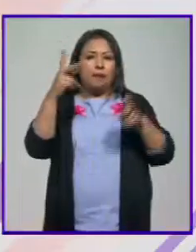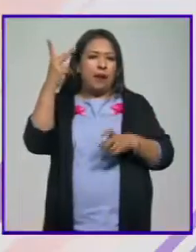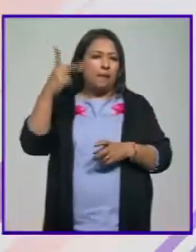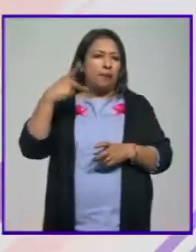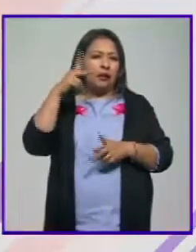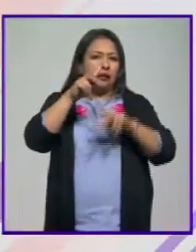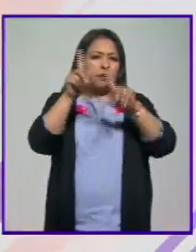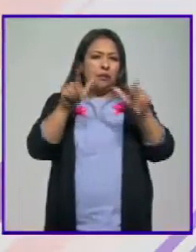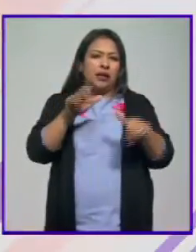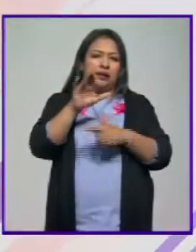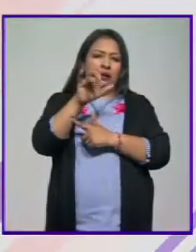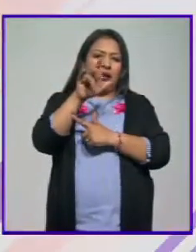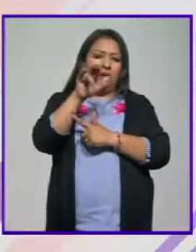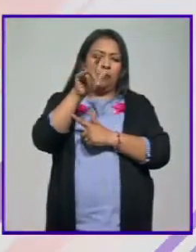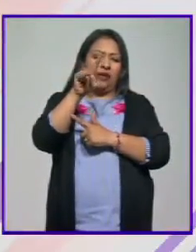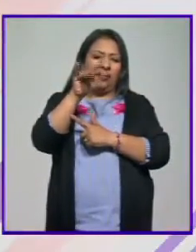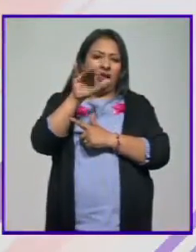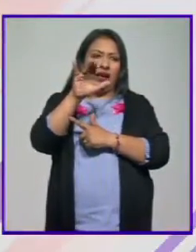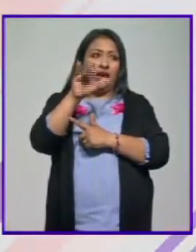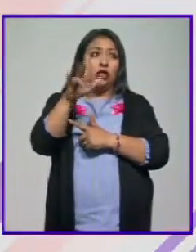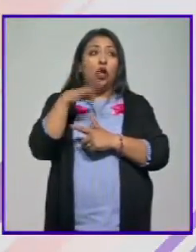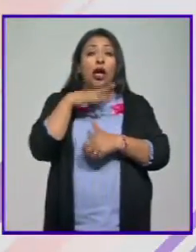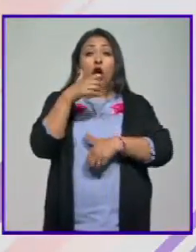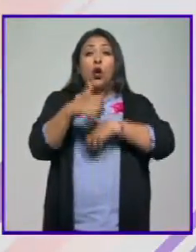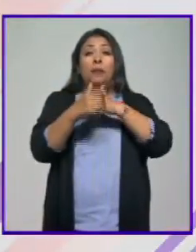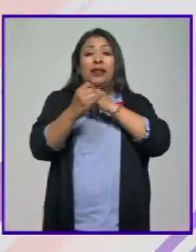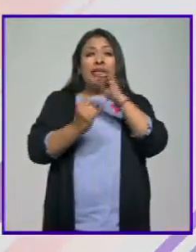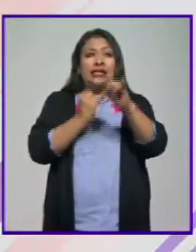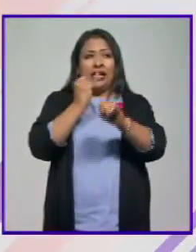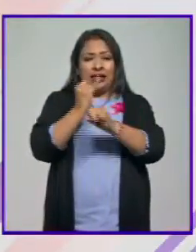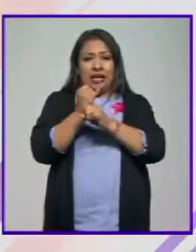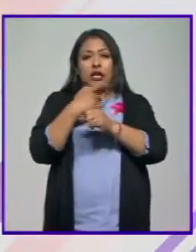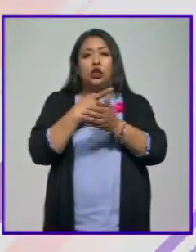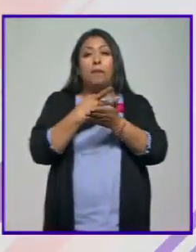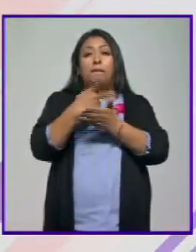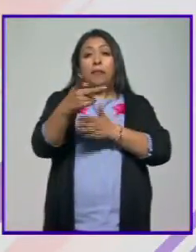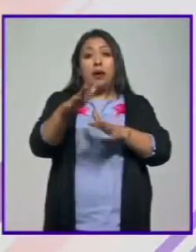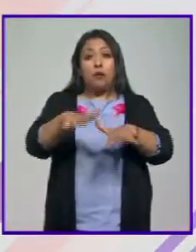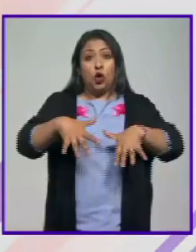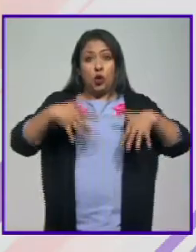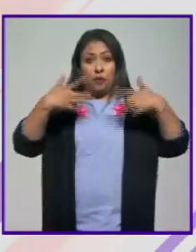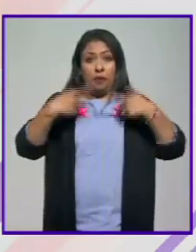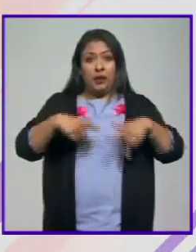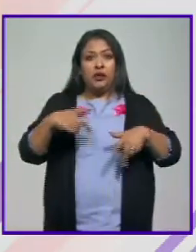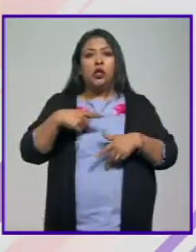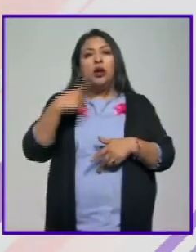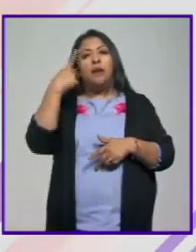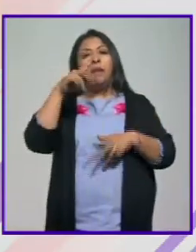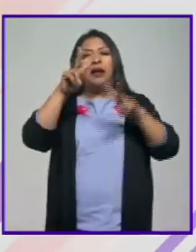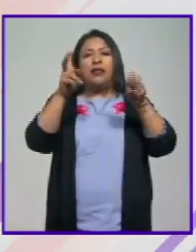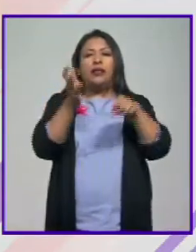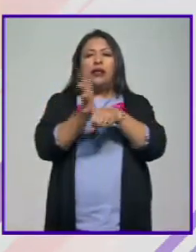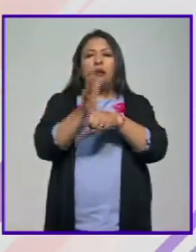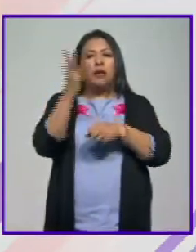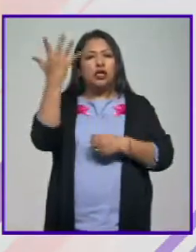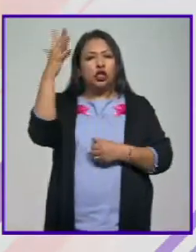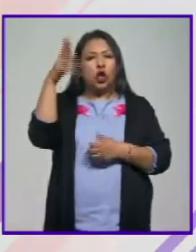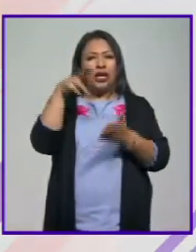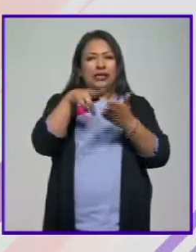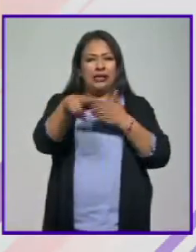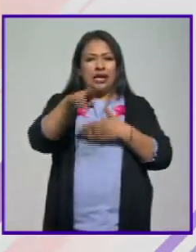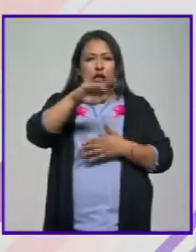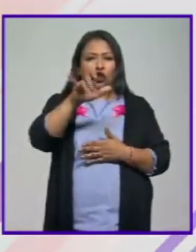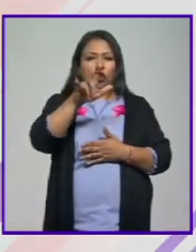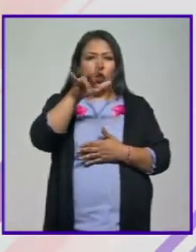de Clemente Castro Reyes. En la competencia internacional, el premio del público fue para Soles Negros de Yulia Alie.